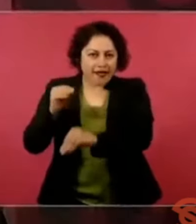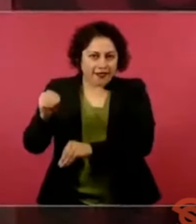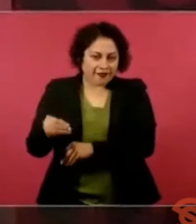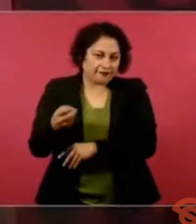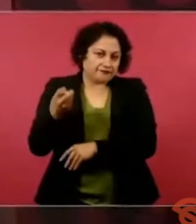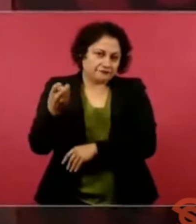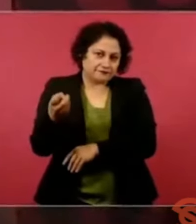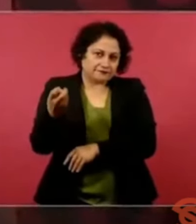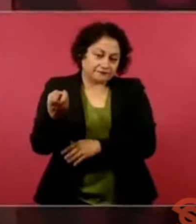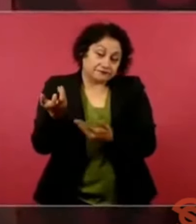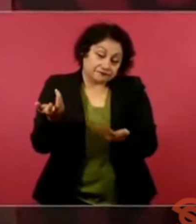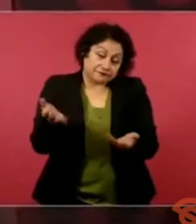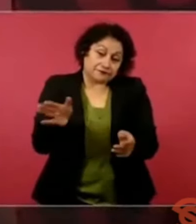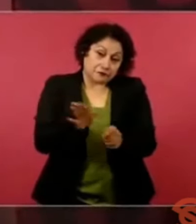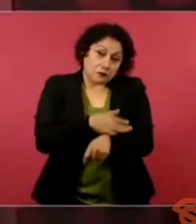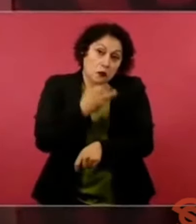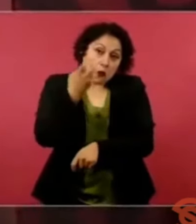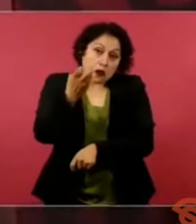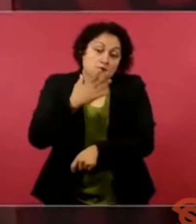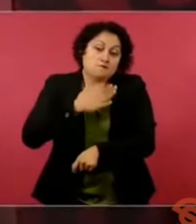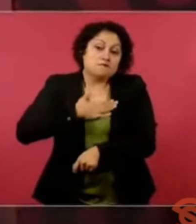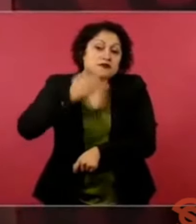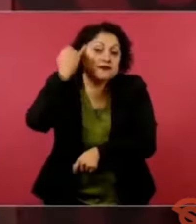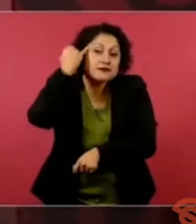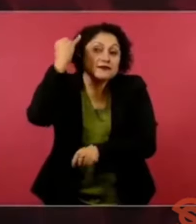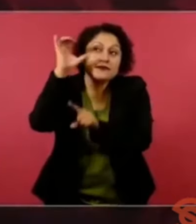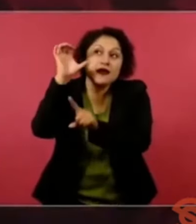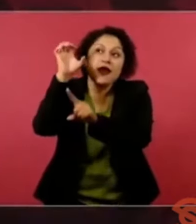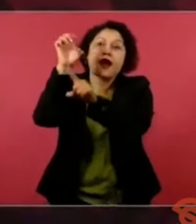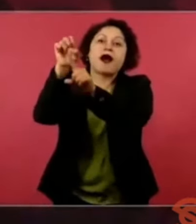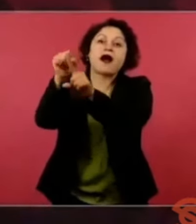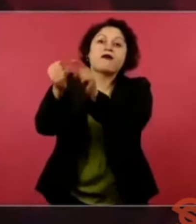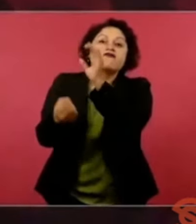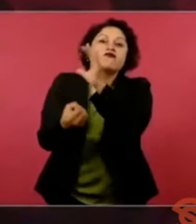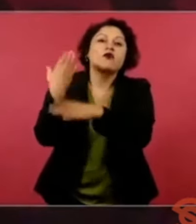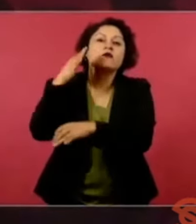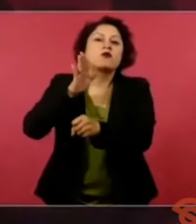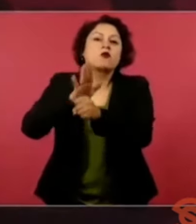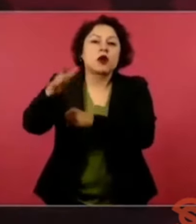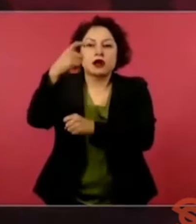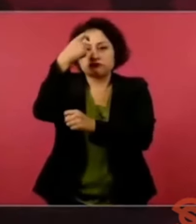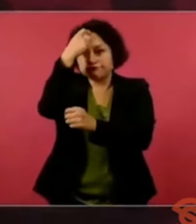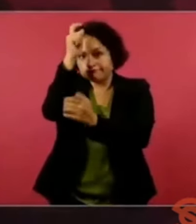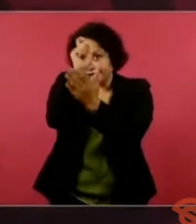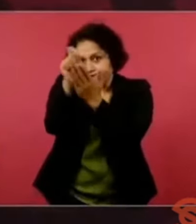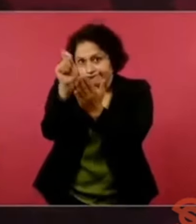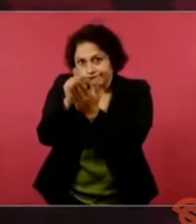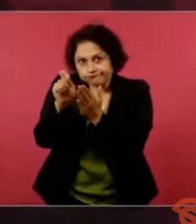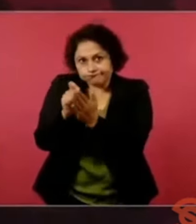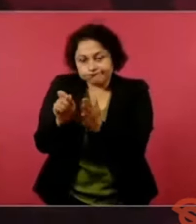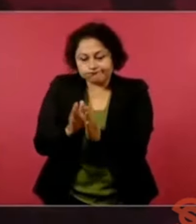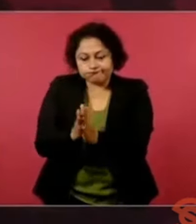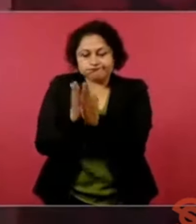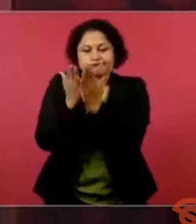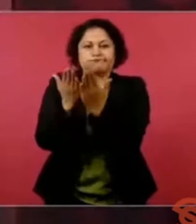y por eso voy a escribir para aportar a los jóvenes en tres, cuatro años